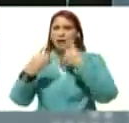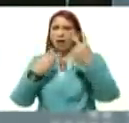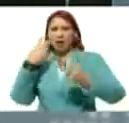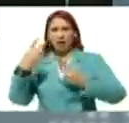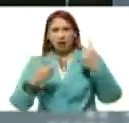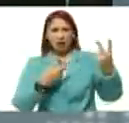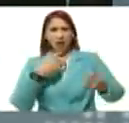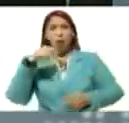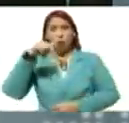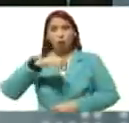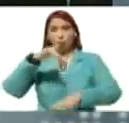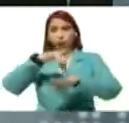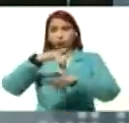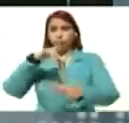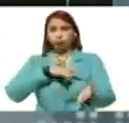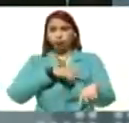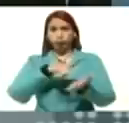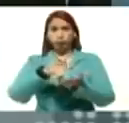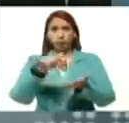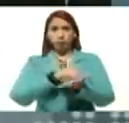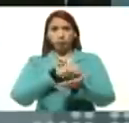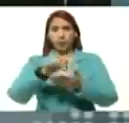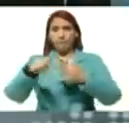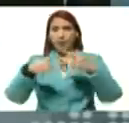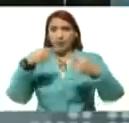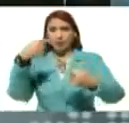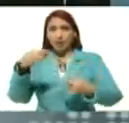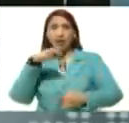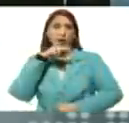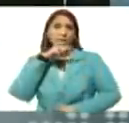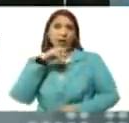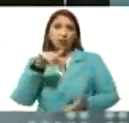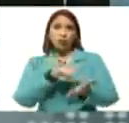tocó hablar, mañana me toca a mí, hablar en Nueva York,